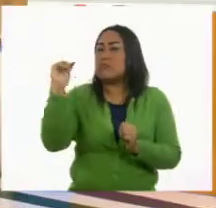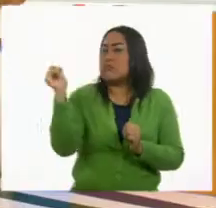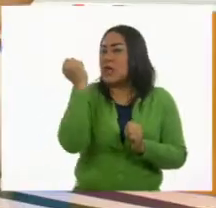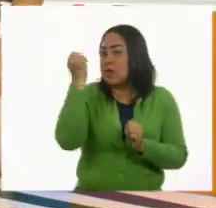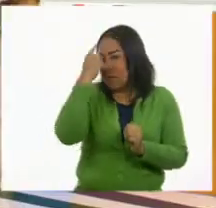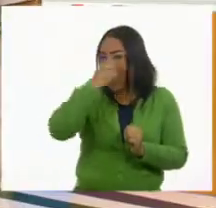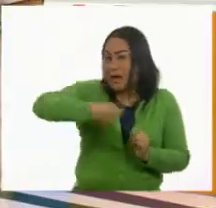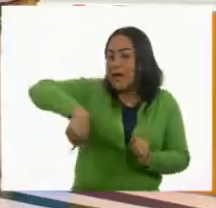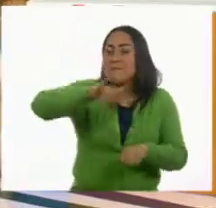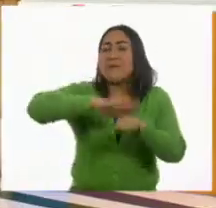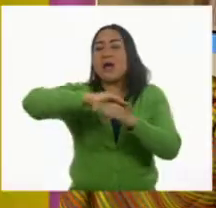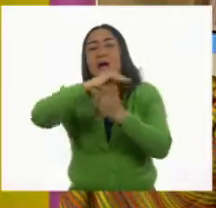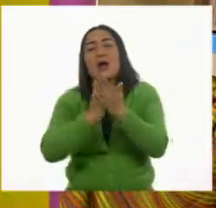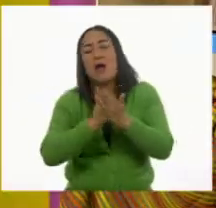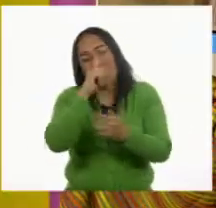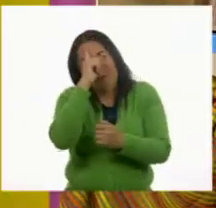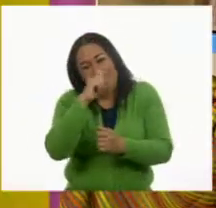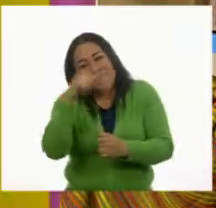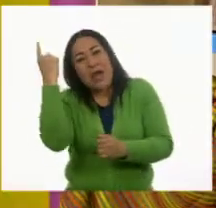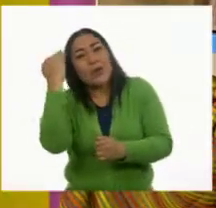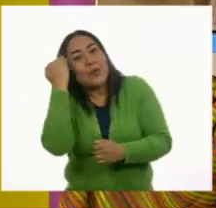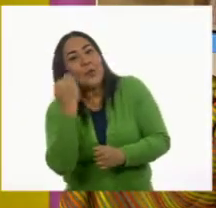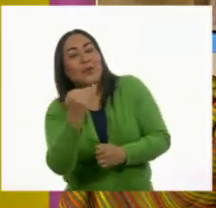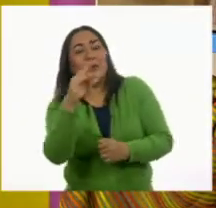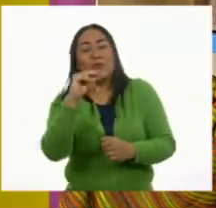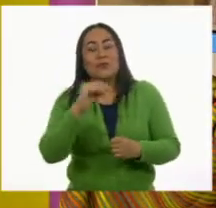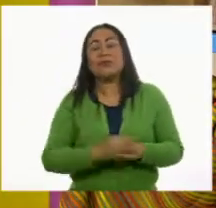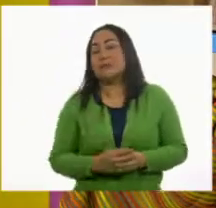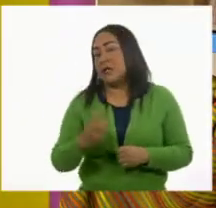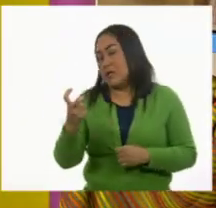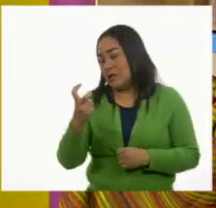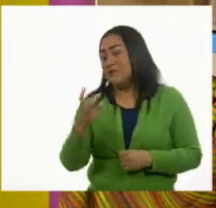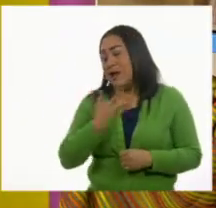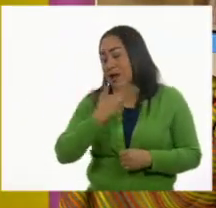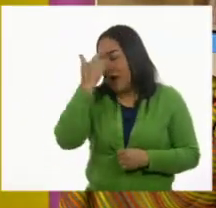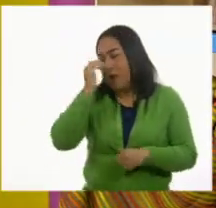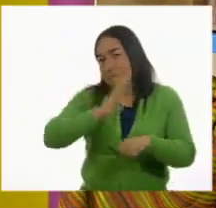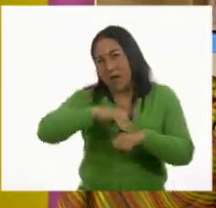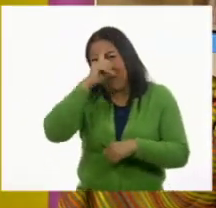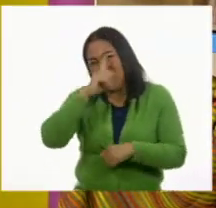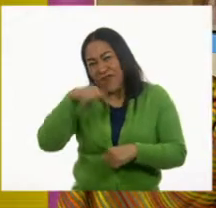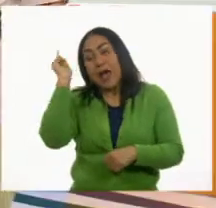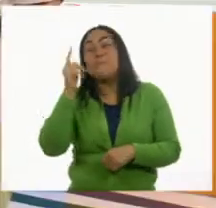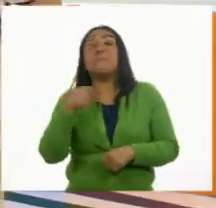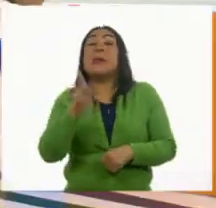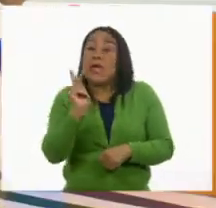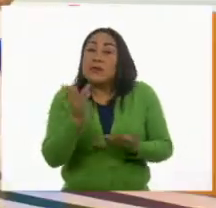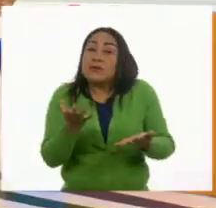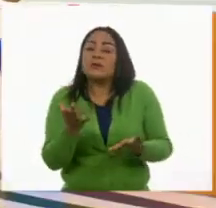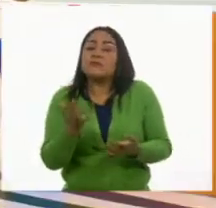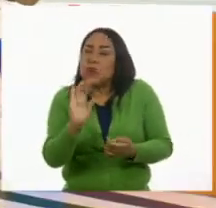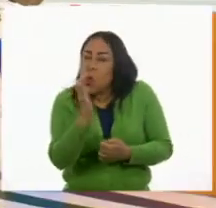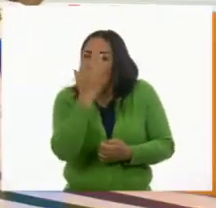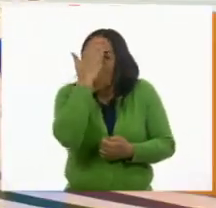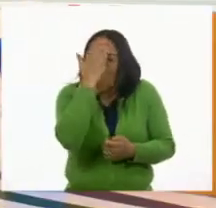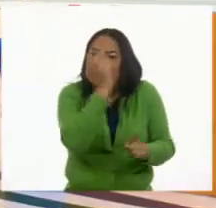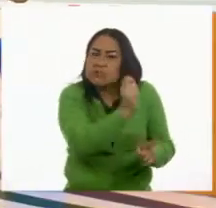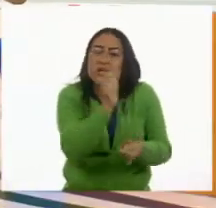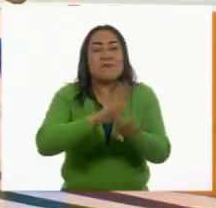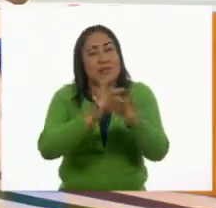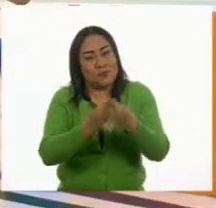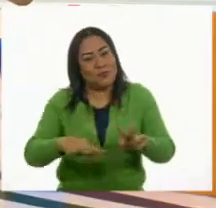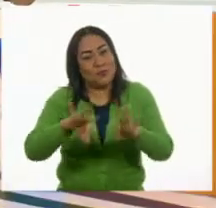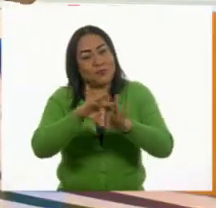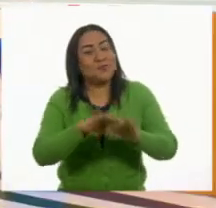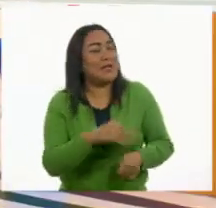más fácil. Totalmente, mucho más fácil. Pero es importante conocerlos, ¿verdad? Así es. Entonces, recuerden, la